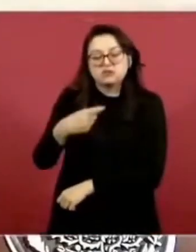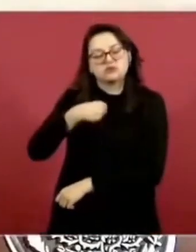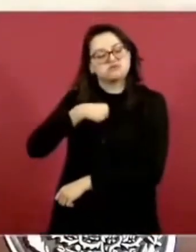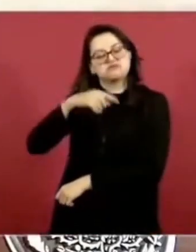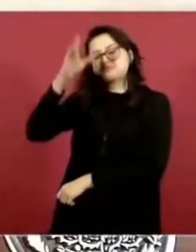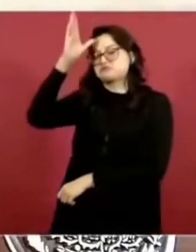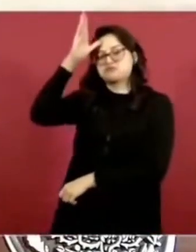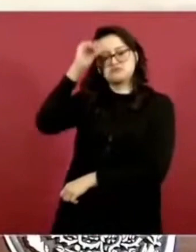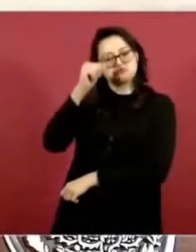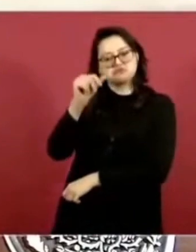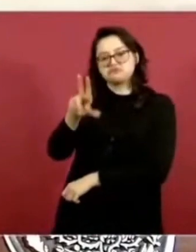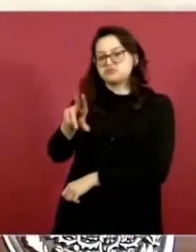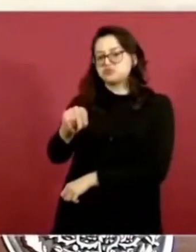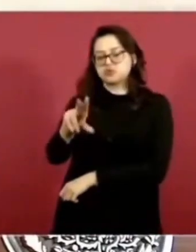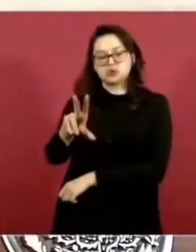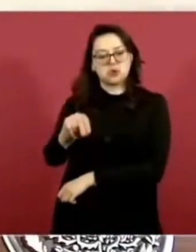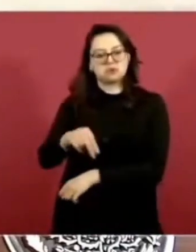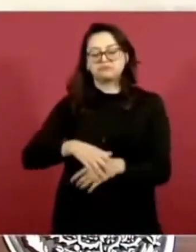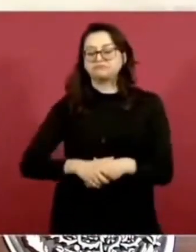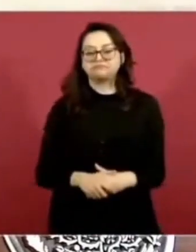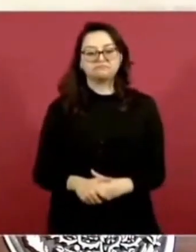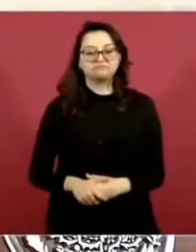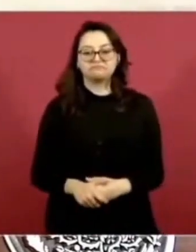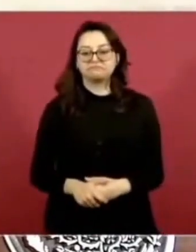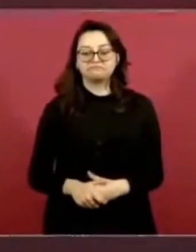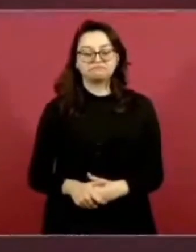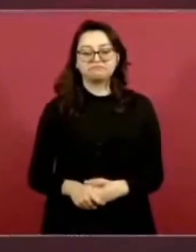del pueblo.